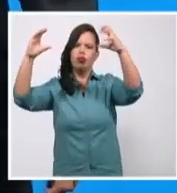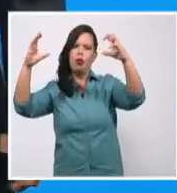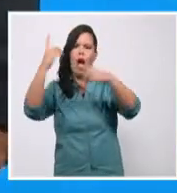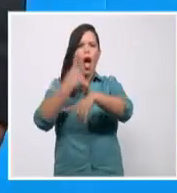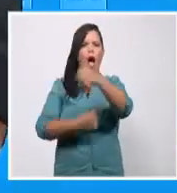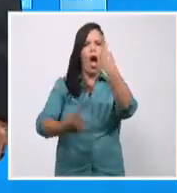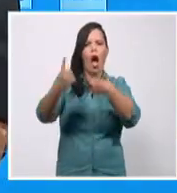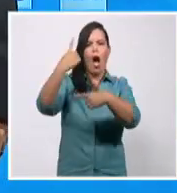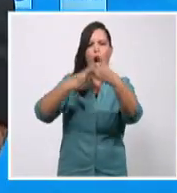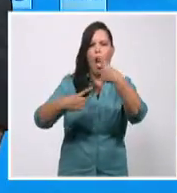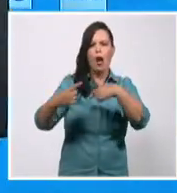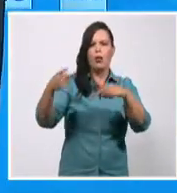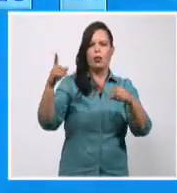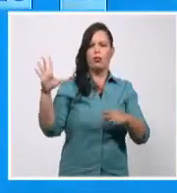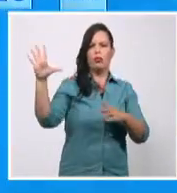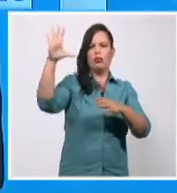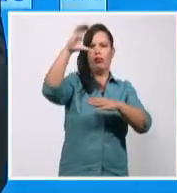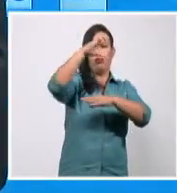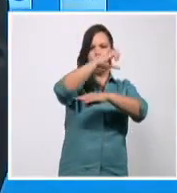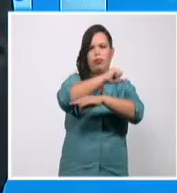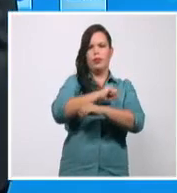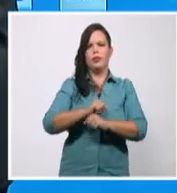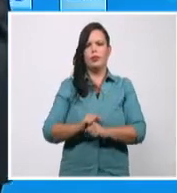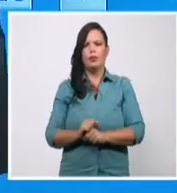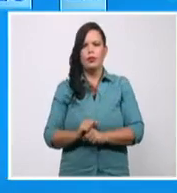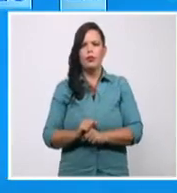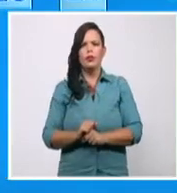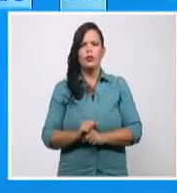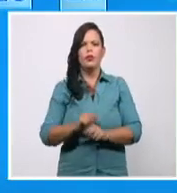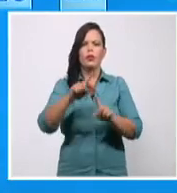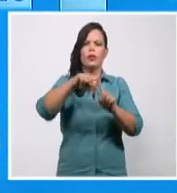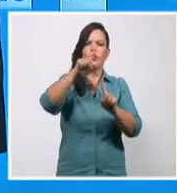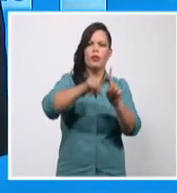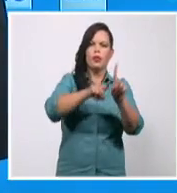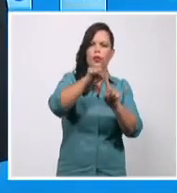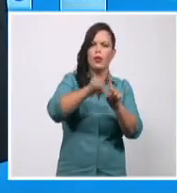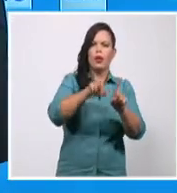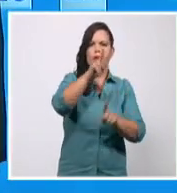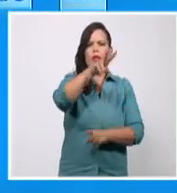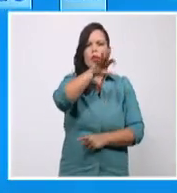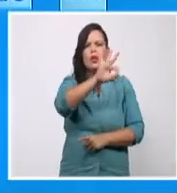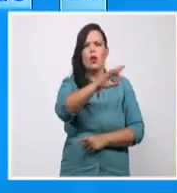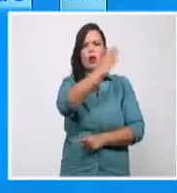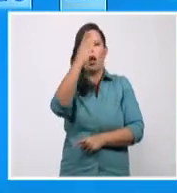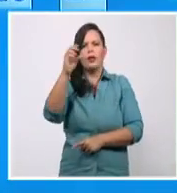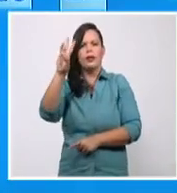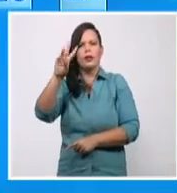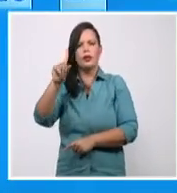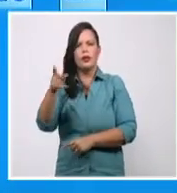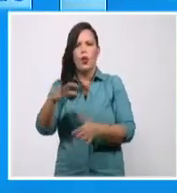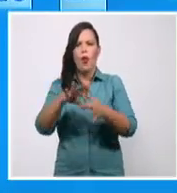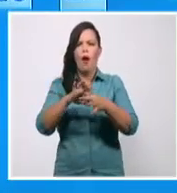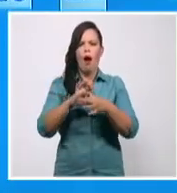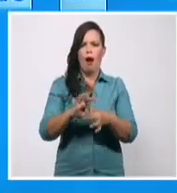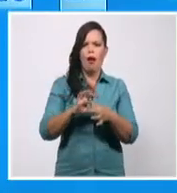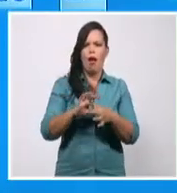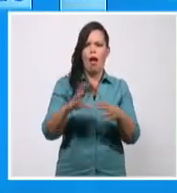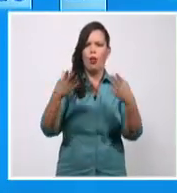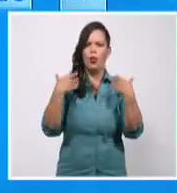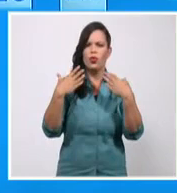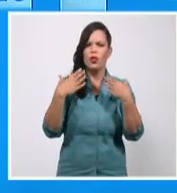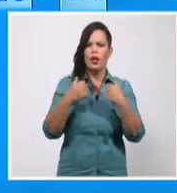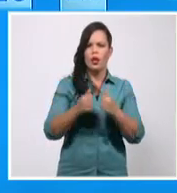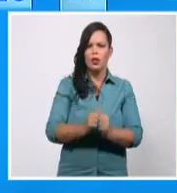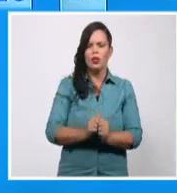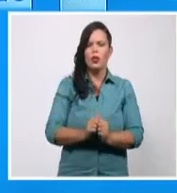el país. Las temperaturas máximas hoy con valores desde 28 hasta 31 grados Celsius, valor que pudiera alcanzarse en las